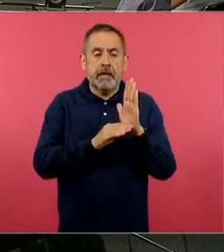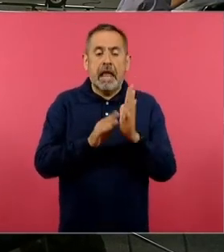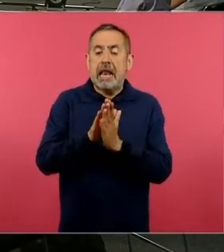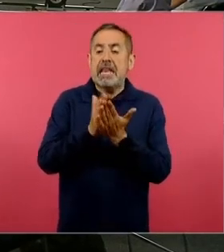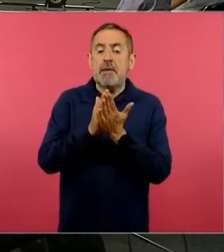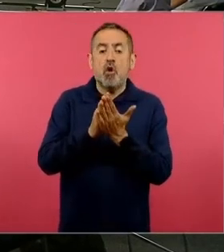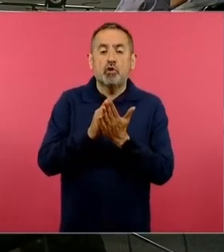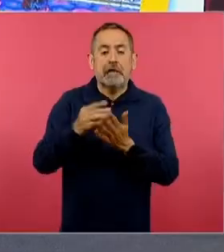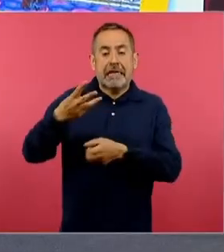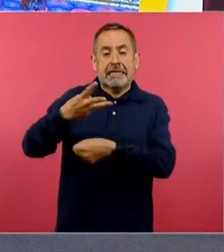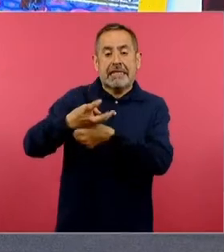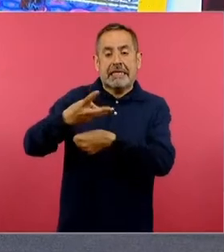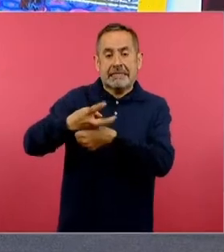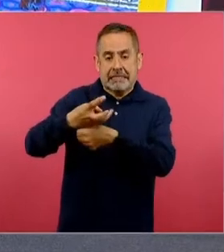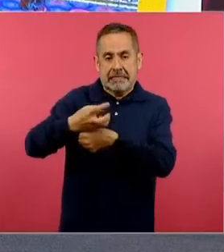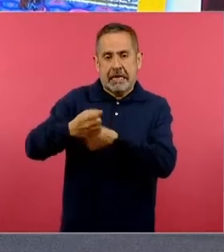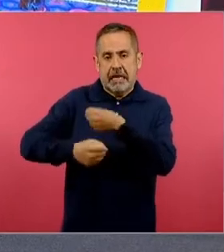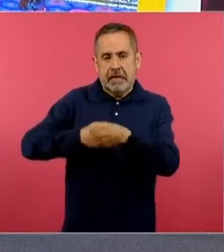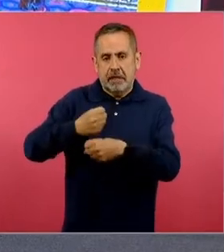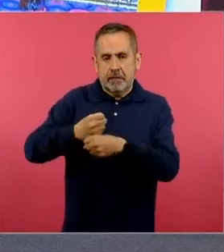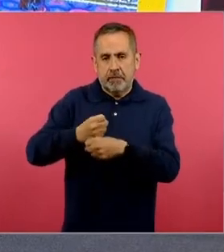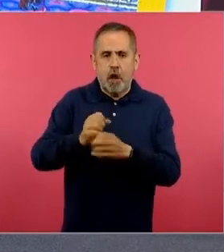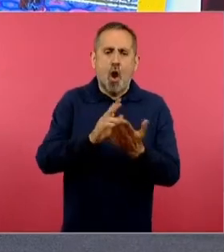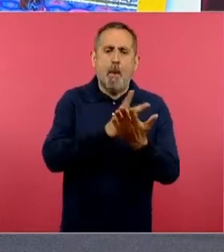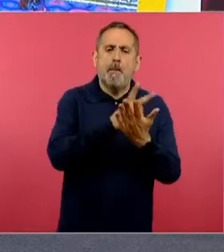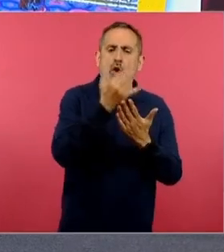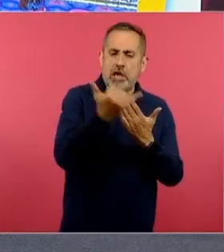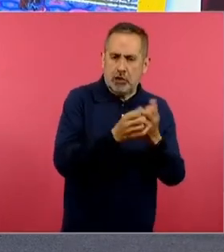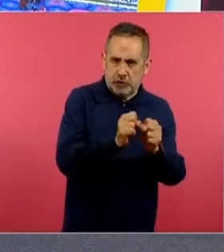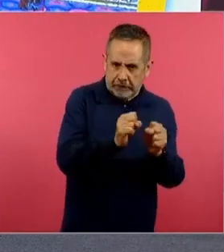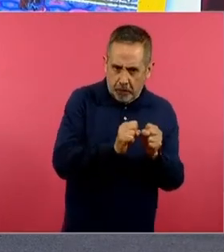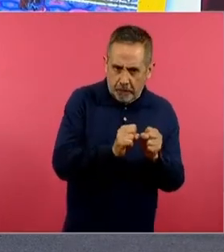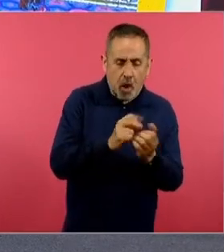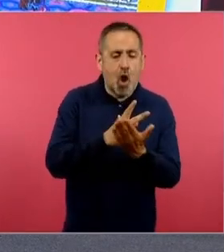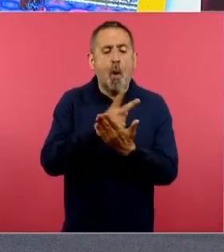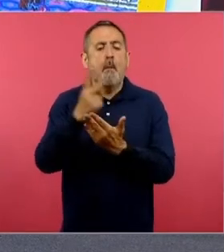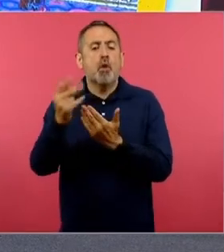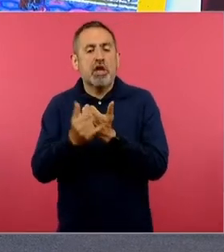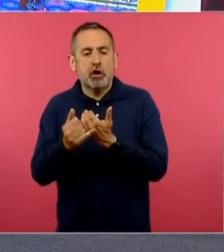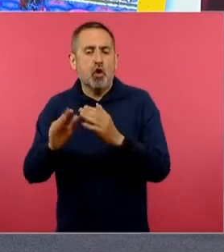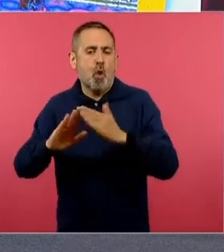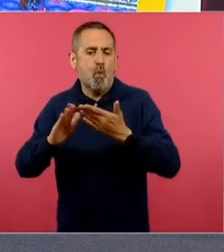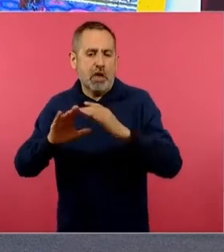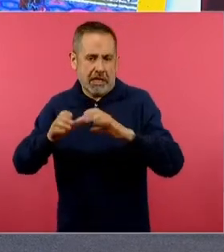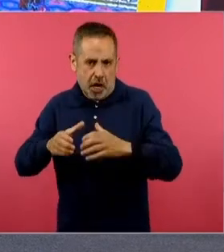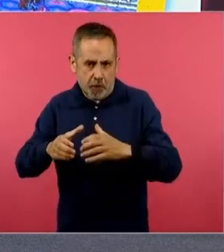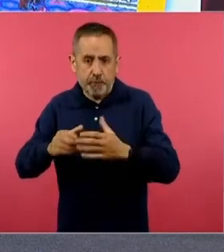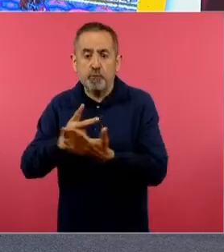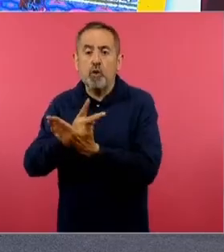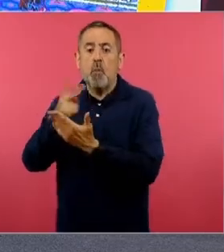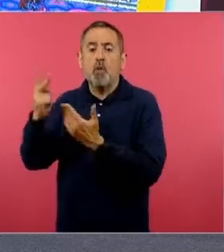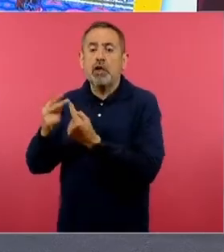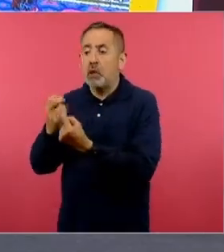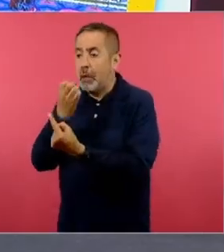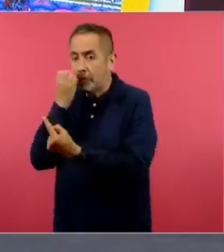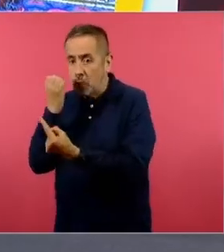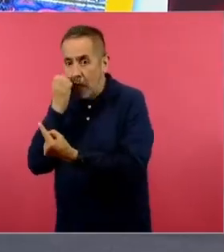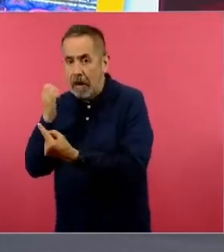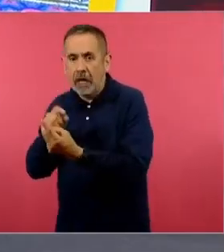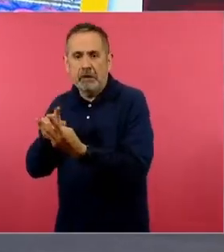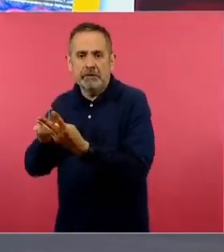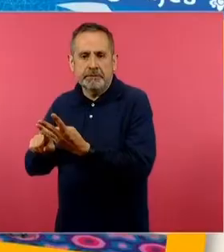tercer grado. Está compuesta por el libro de proyectos de aula, el libro de proyectos comunitarios, proyectos escolares,